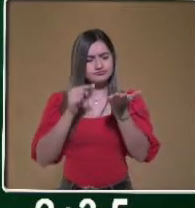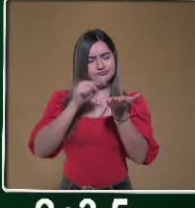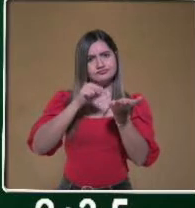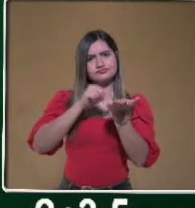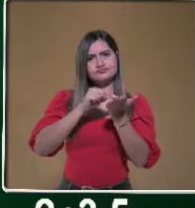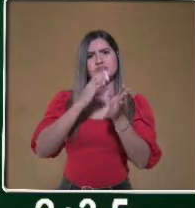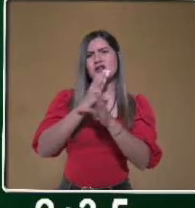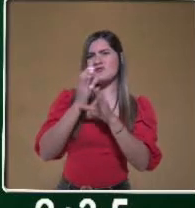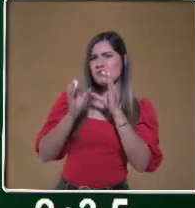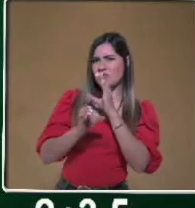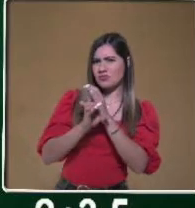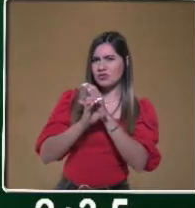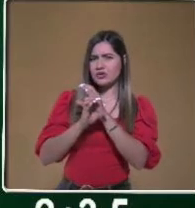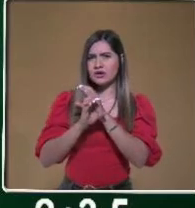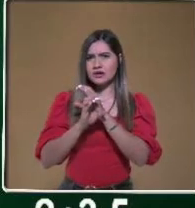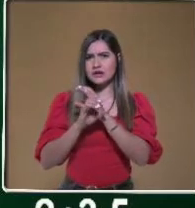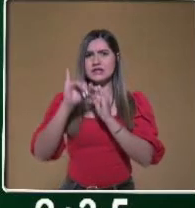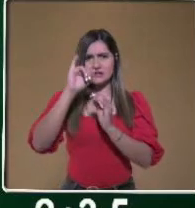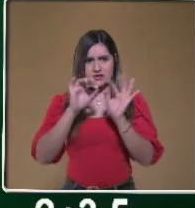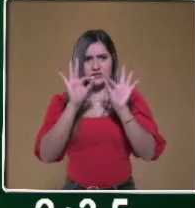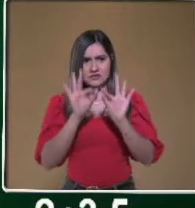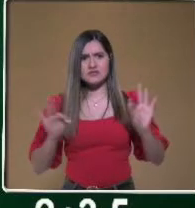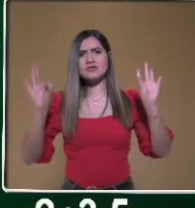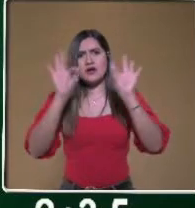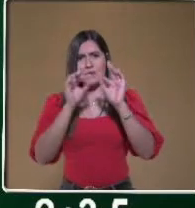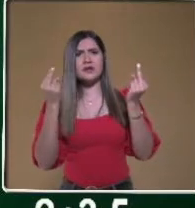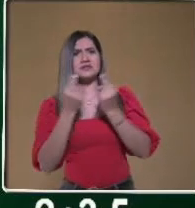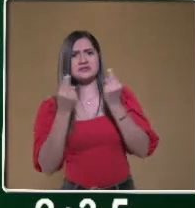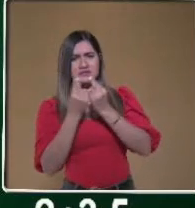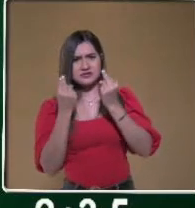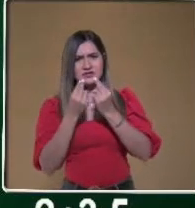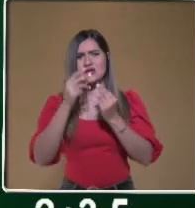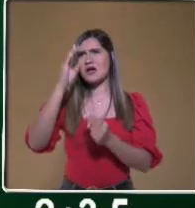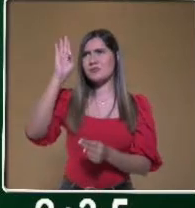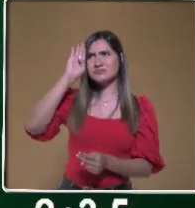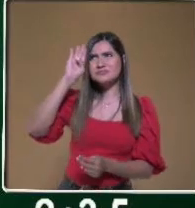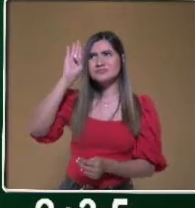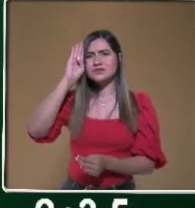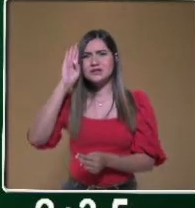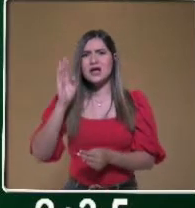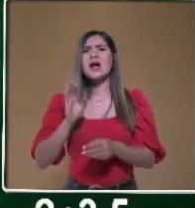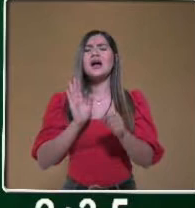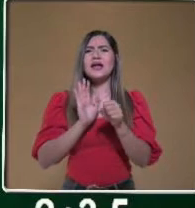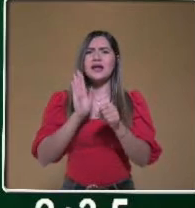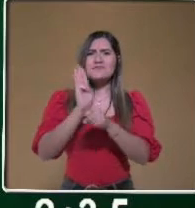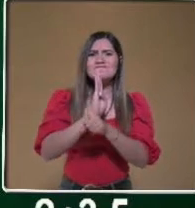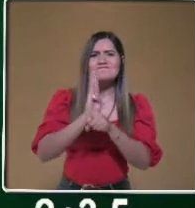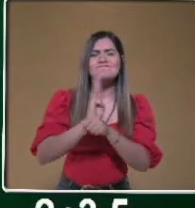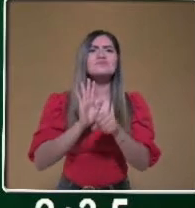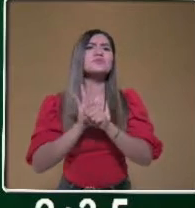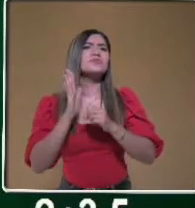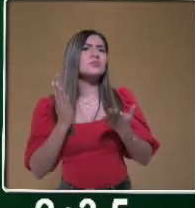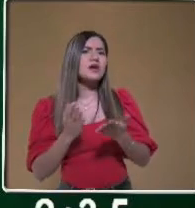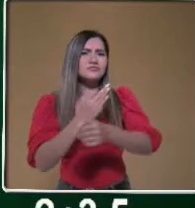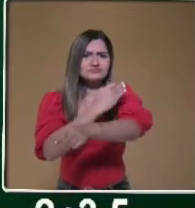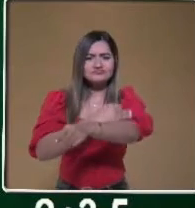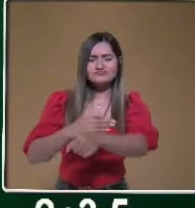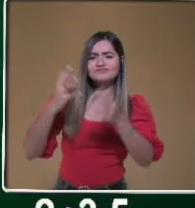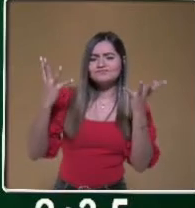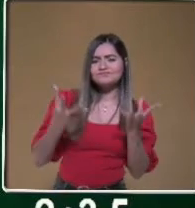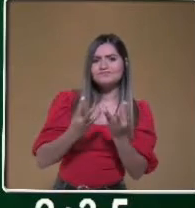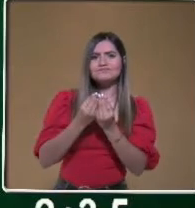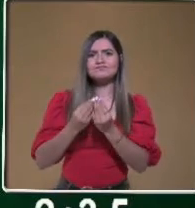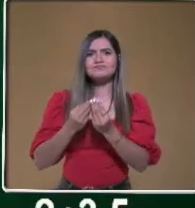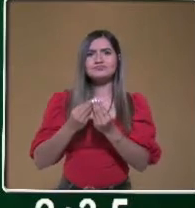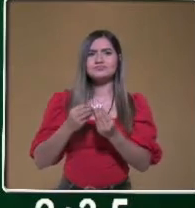servicio cubre necesidades reales y reflexiona sobre qué beneficios traerá a tu vida, familia o comunidad.